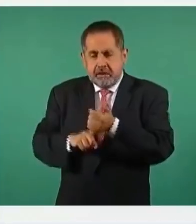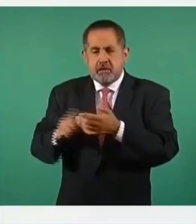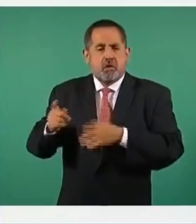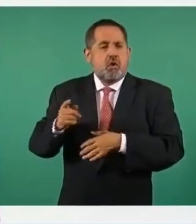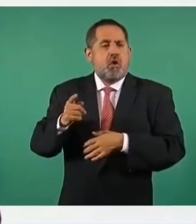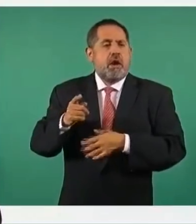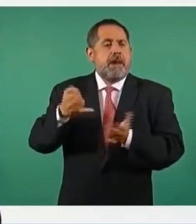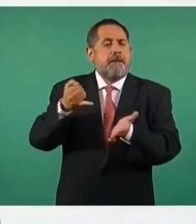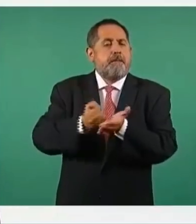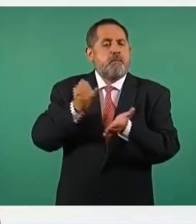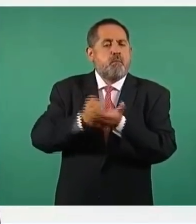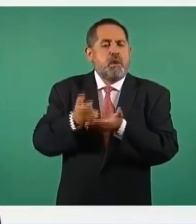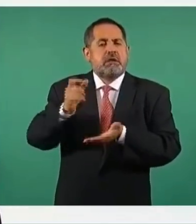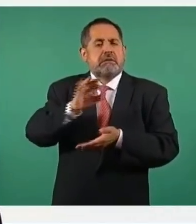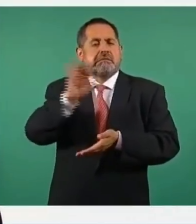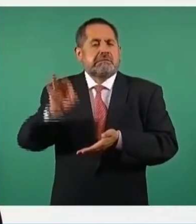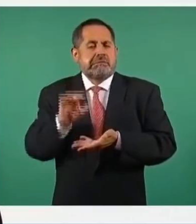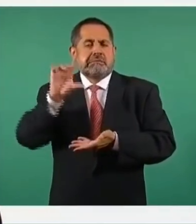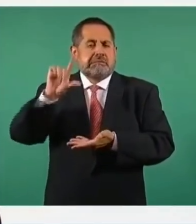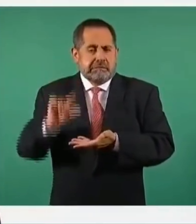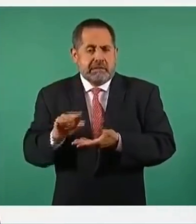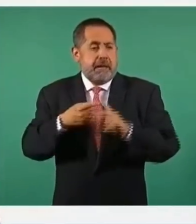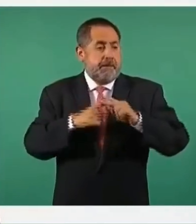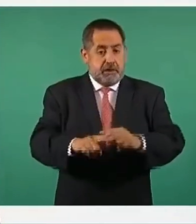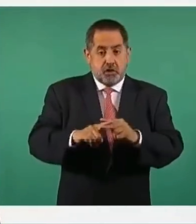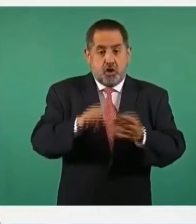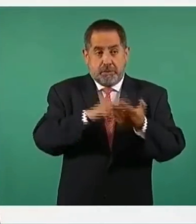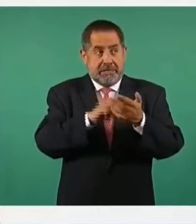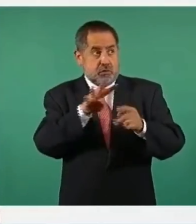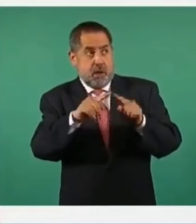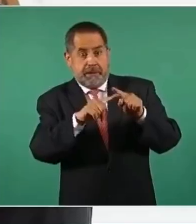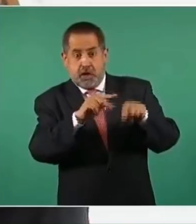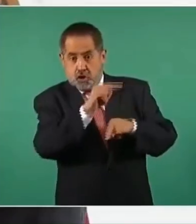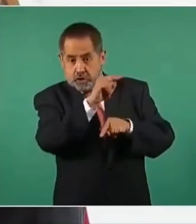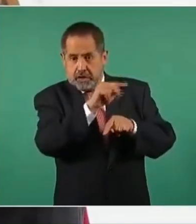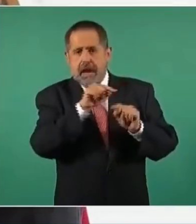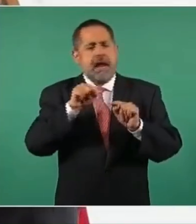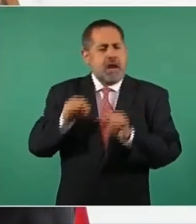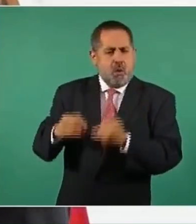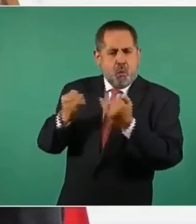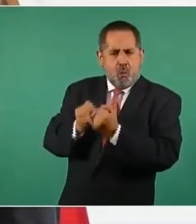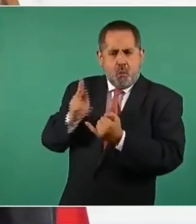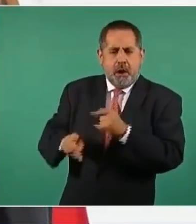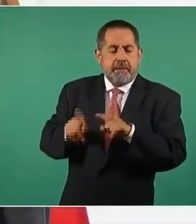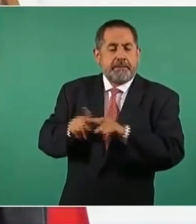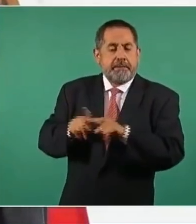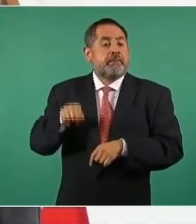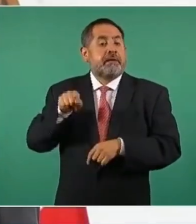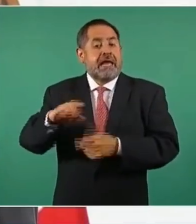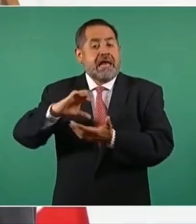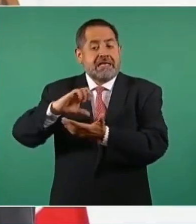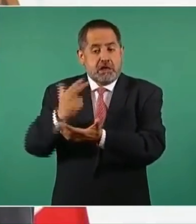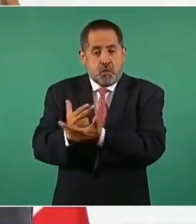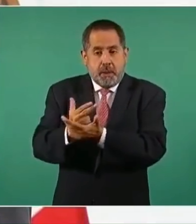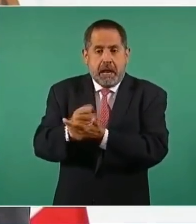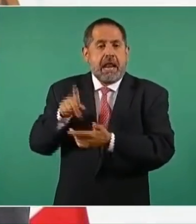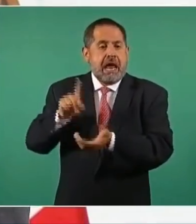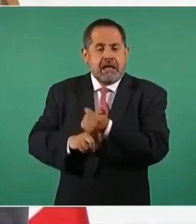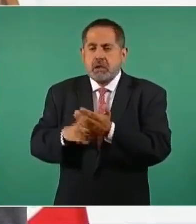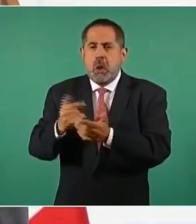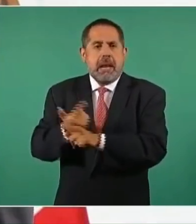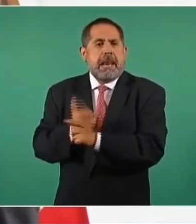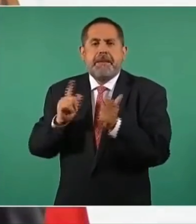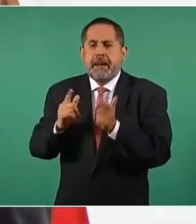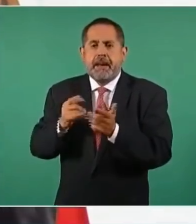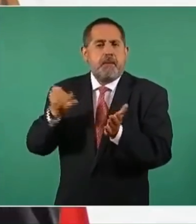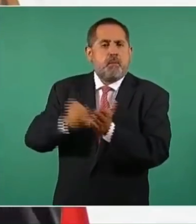que iniciamos en 2019 en la frontera norte. Chetumal ha vuelto a ser zona libre. Se están